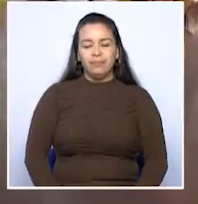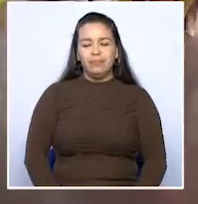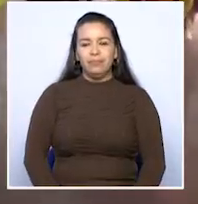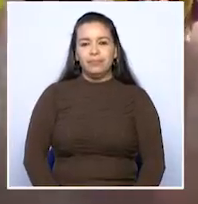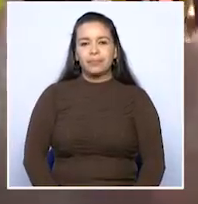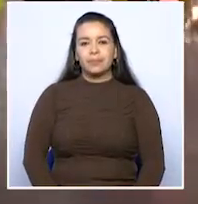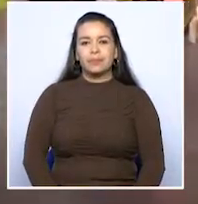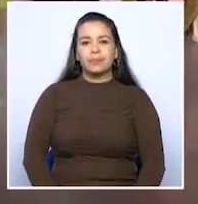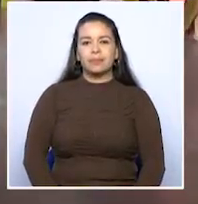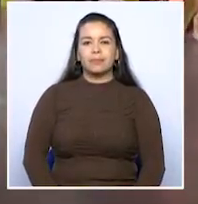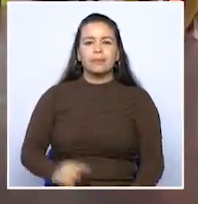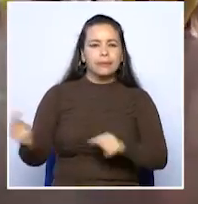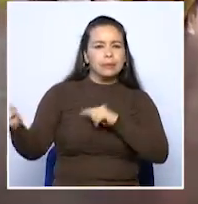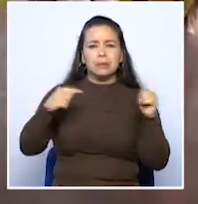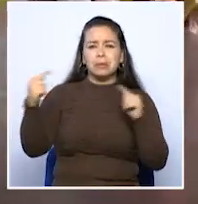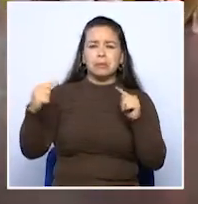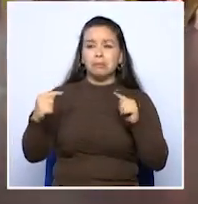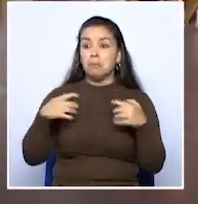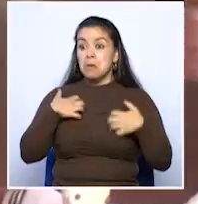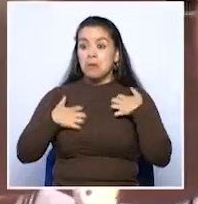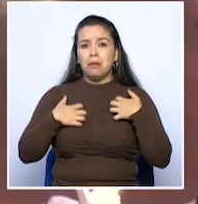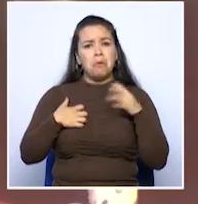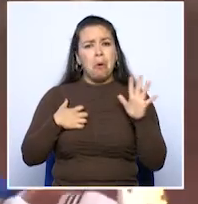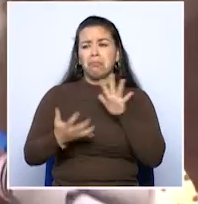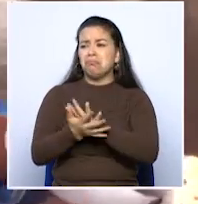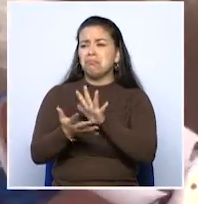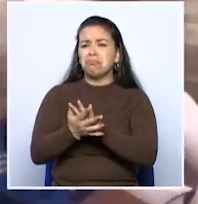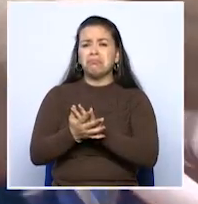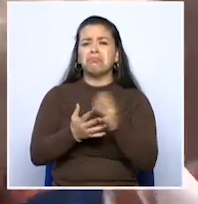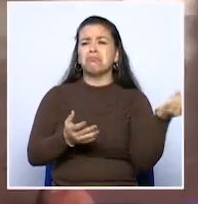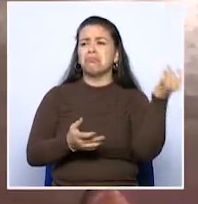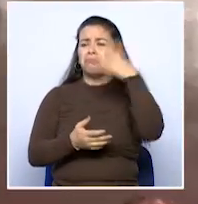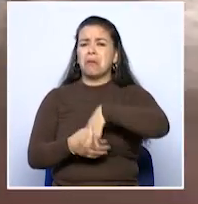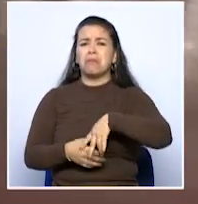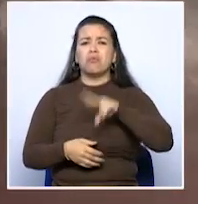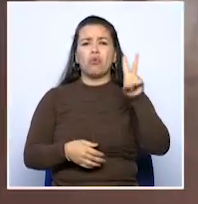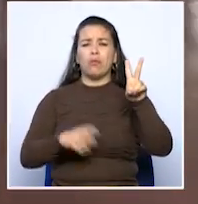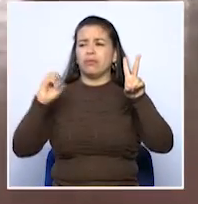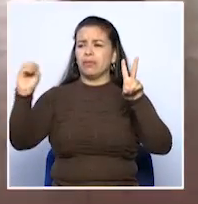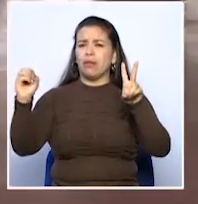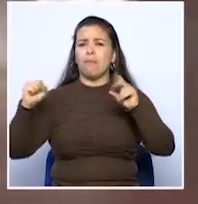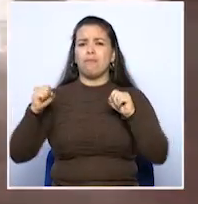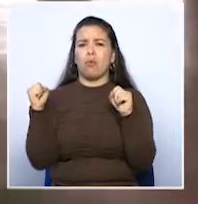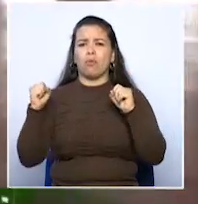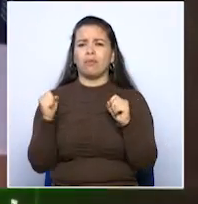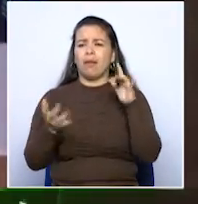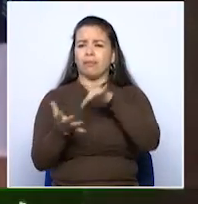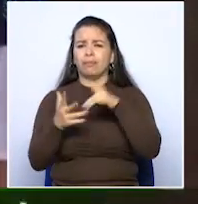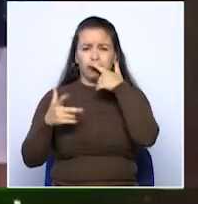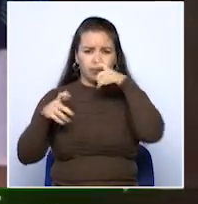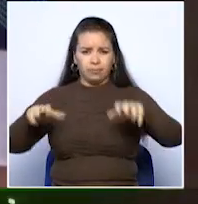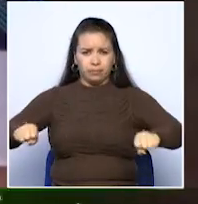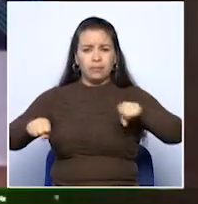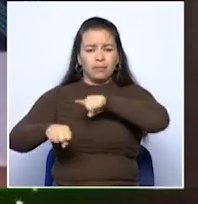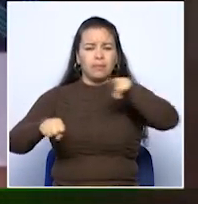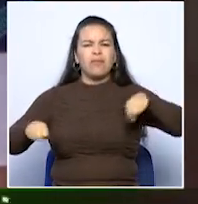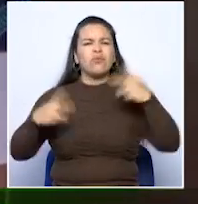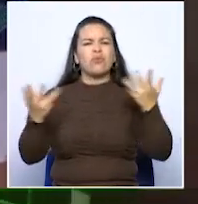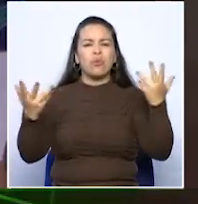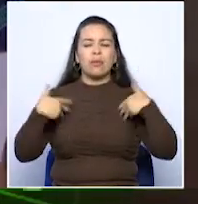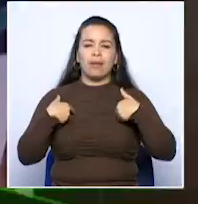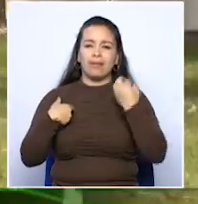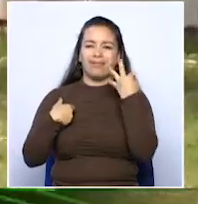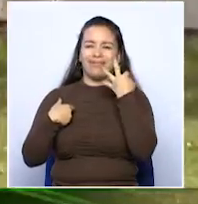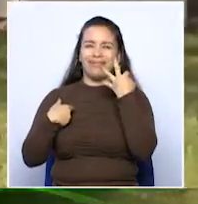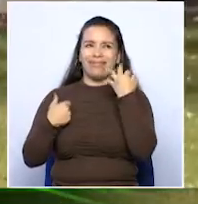En un partido sin grandes emociones, el cuadro cafetero derrotó 2x0 a Bogotá Fútbol Club en el Estadio Centenario por la decimoquinta fecha del Torneo Águila.